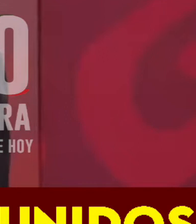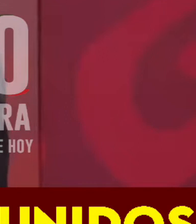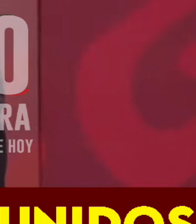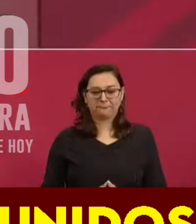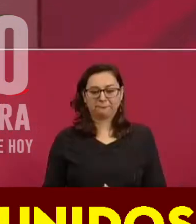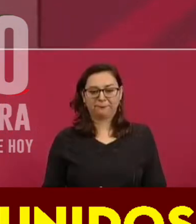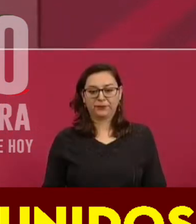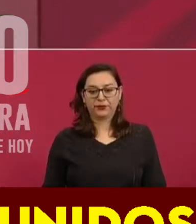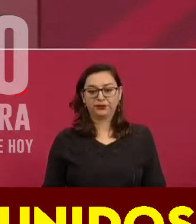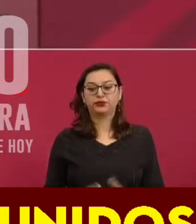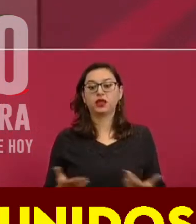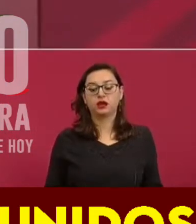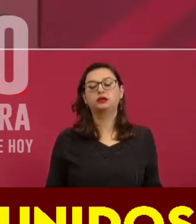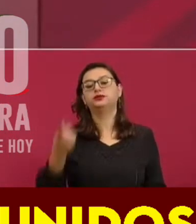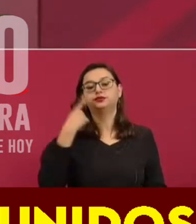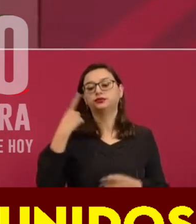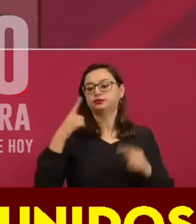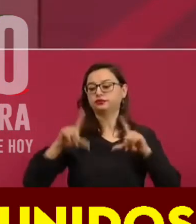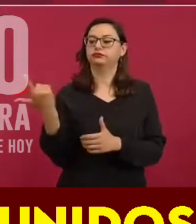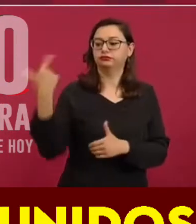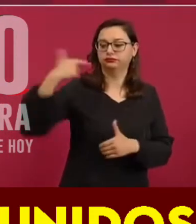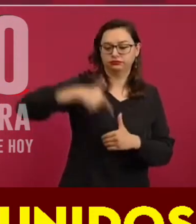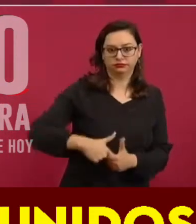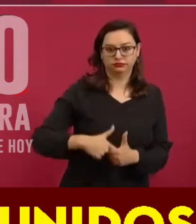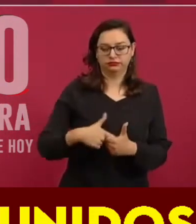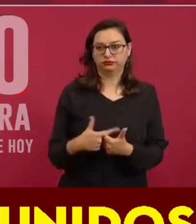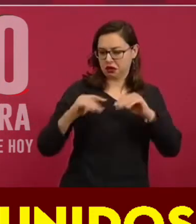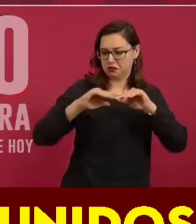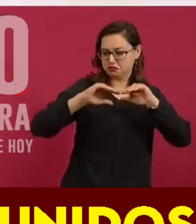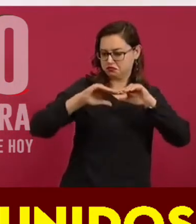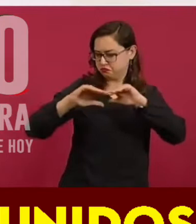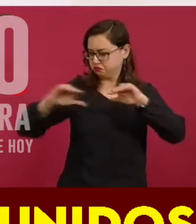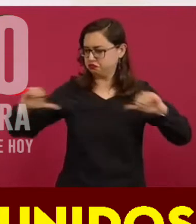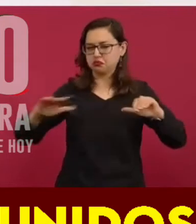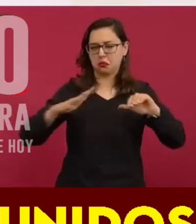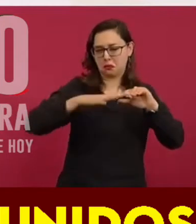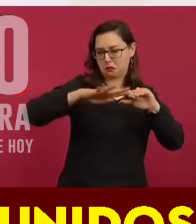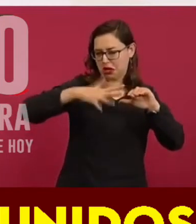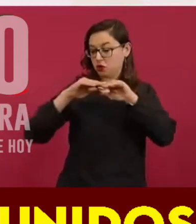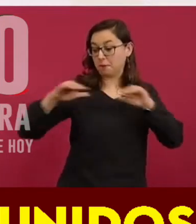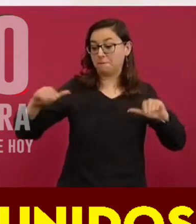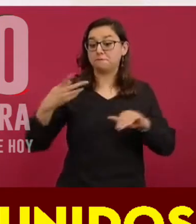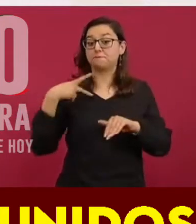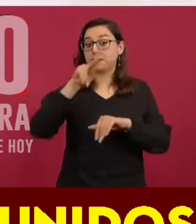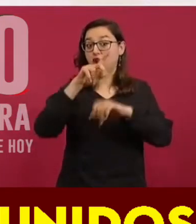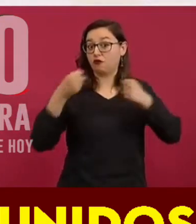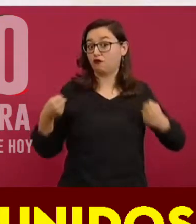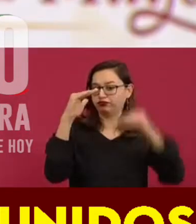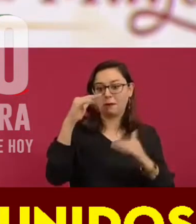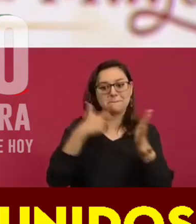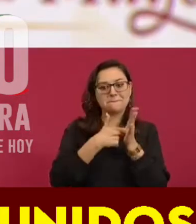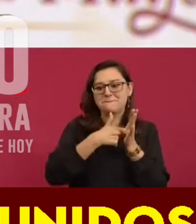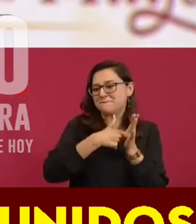Además de la que se aplica a nivel nacional, en la frontera la gasolina cuesta menos que en el resto del país